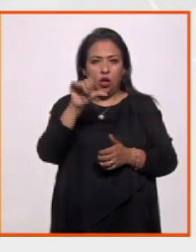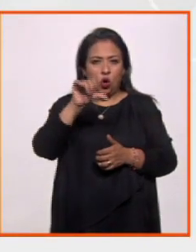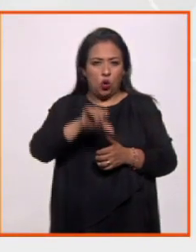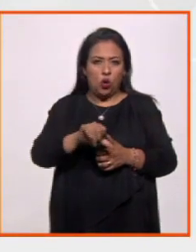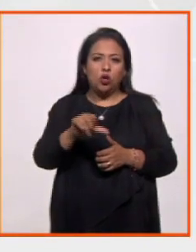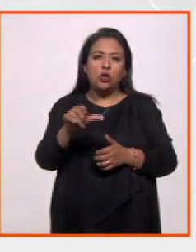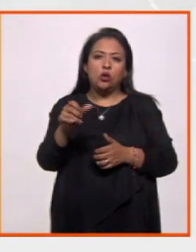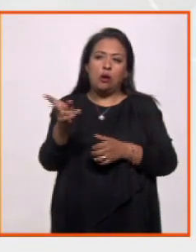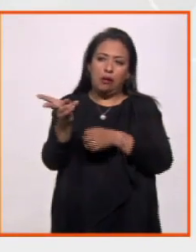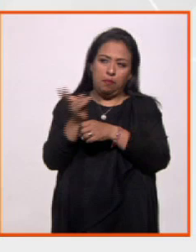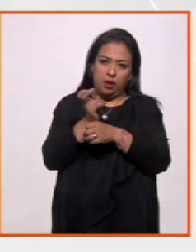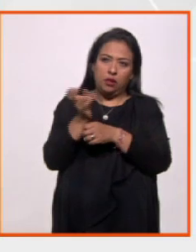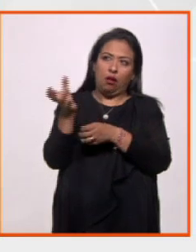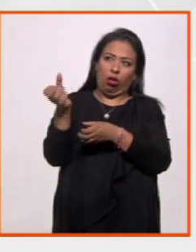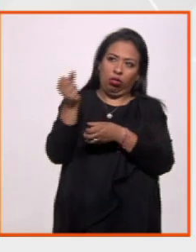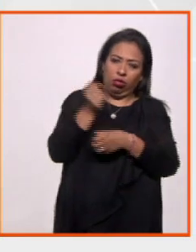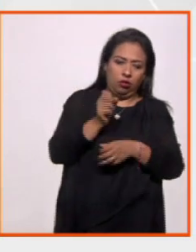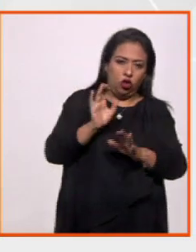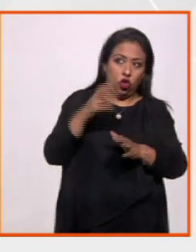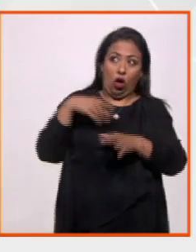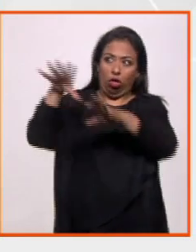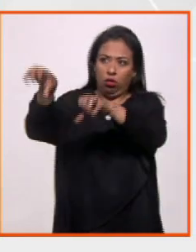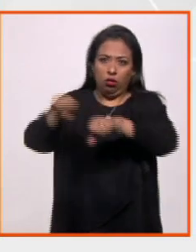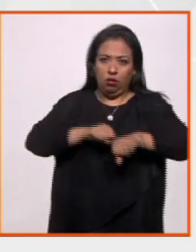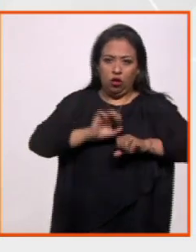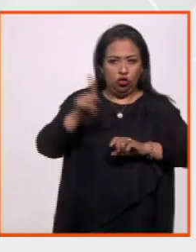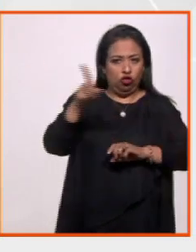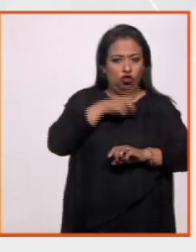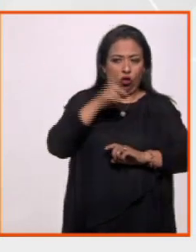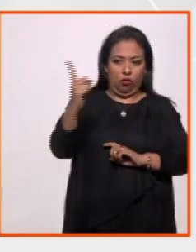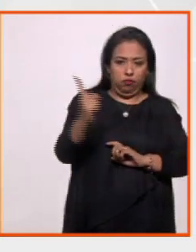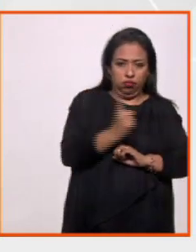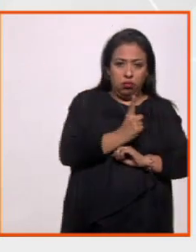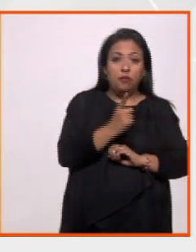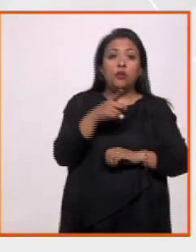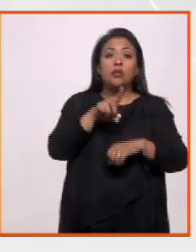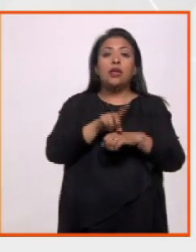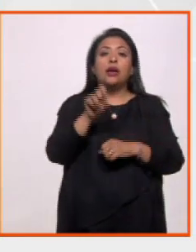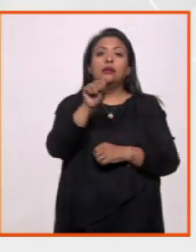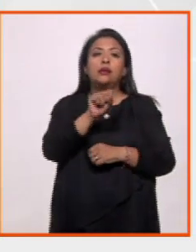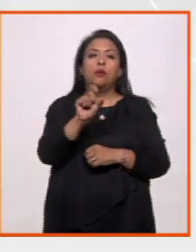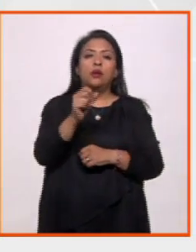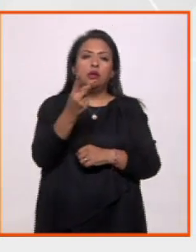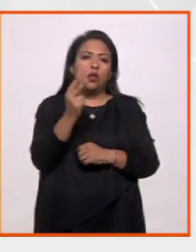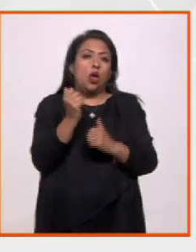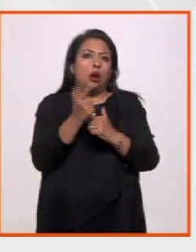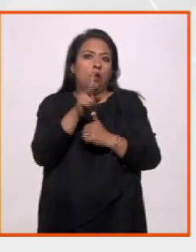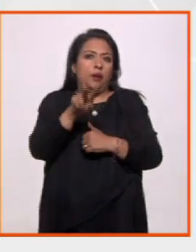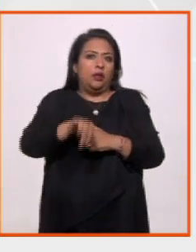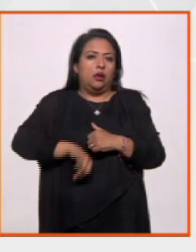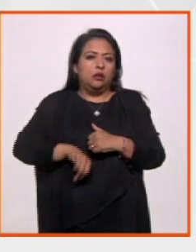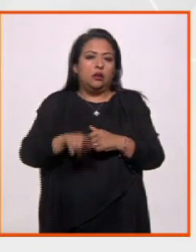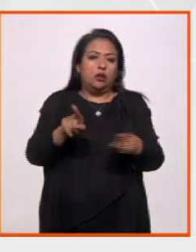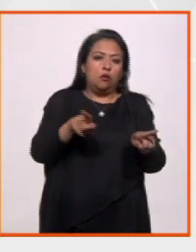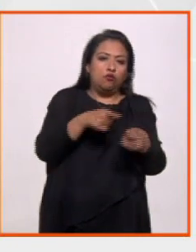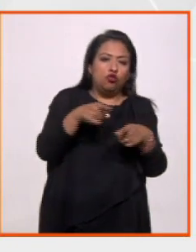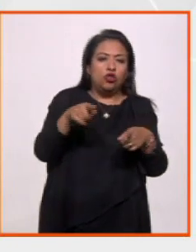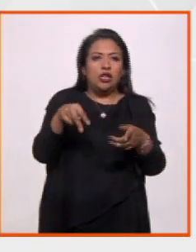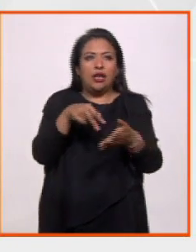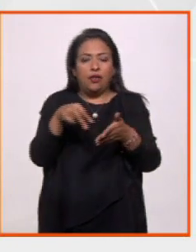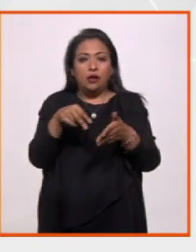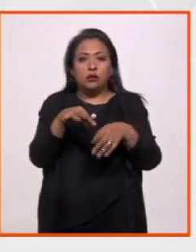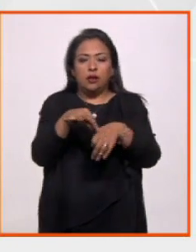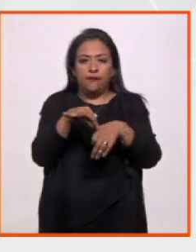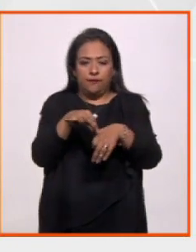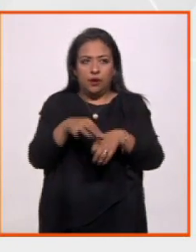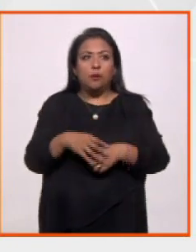traje, vino a él, yo lo invité nada más, porque el sábado 22 hay algo bien interesante, música y danza y la música en